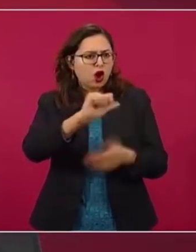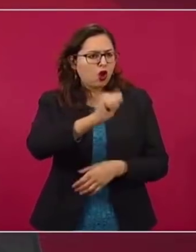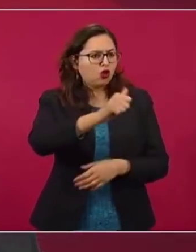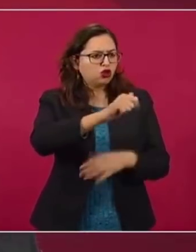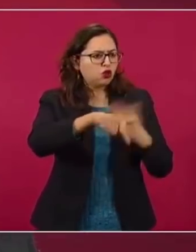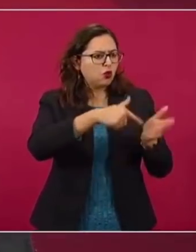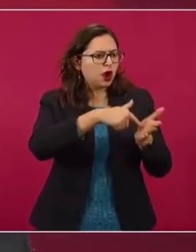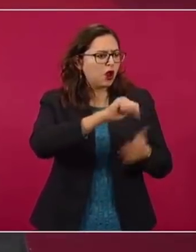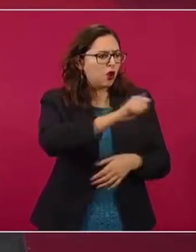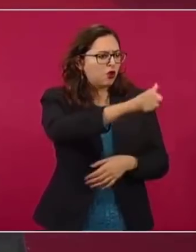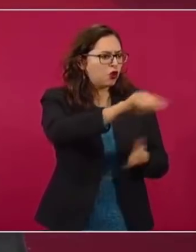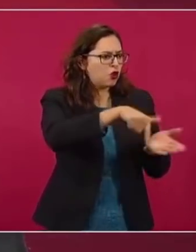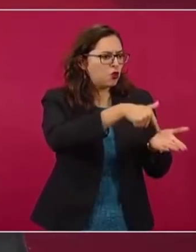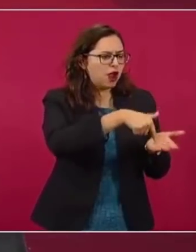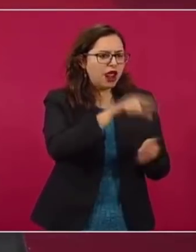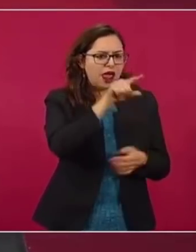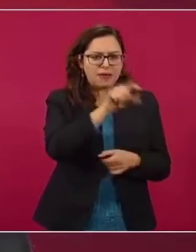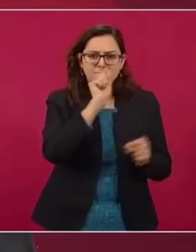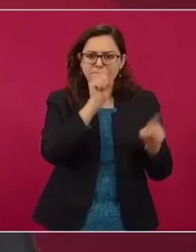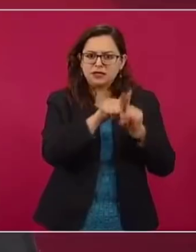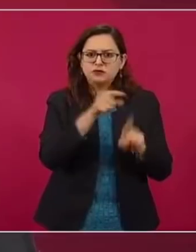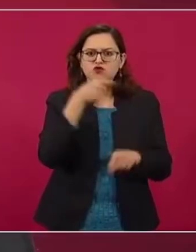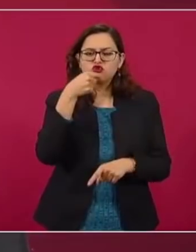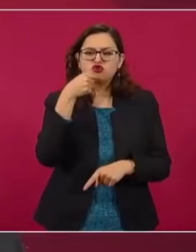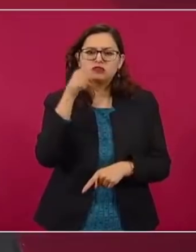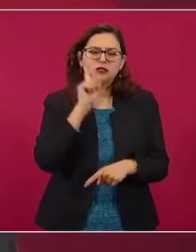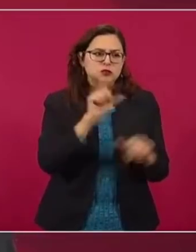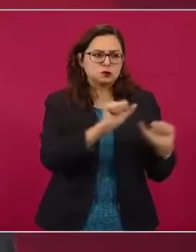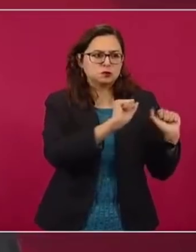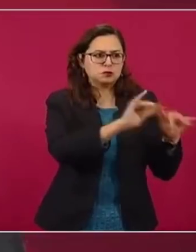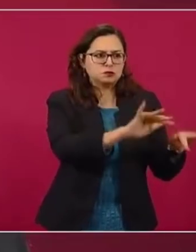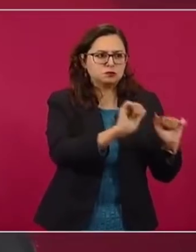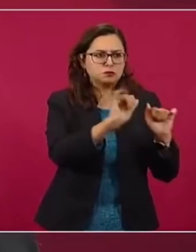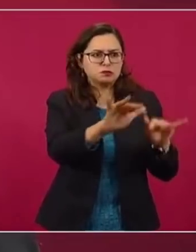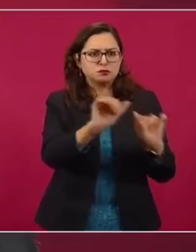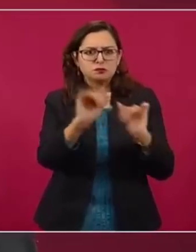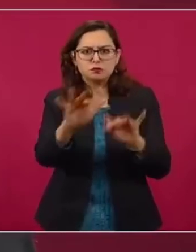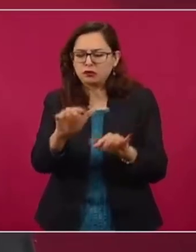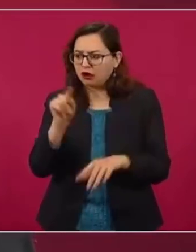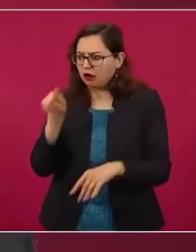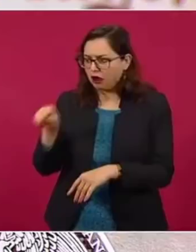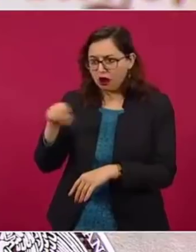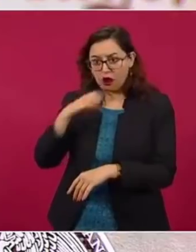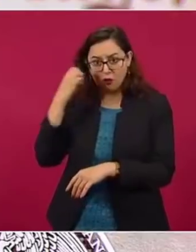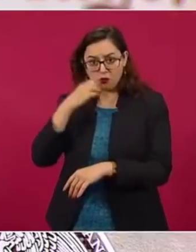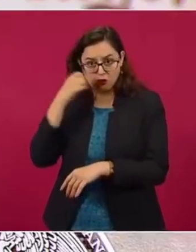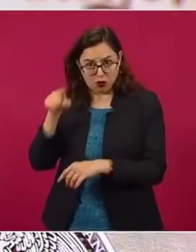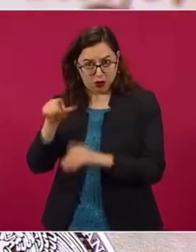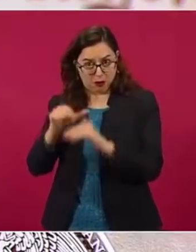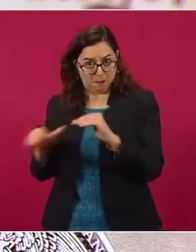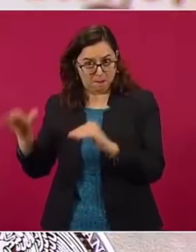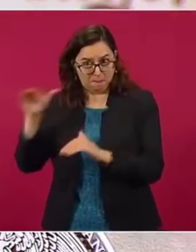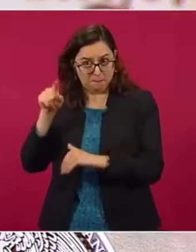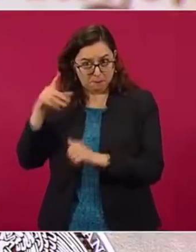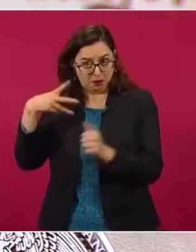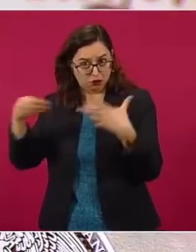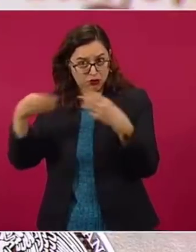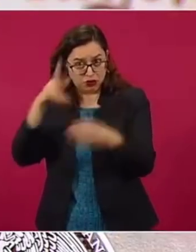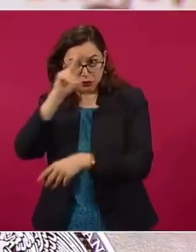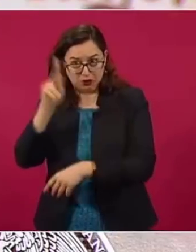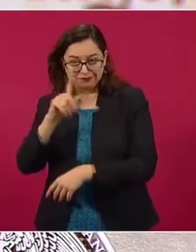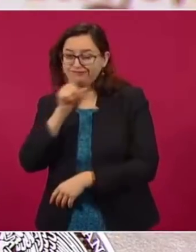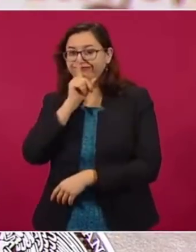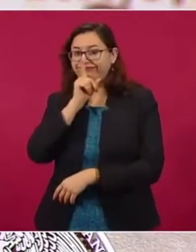adultas como niños, niñas y adolescentes, las escuelas no son de manera particular centros de contagio.